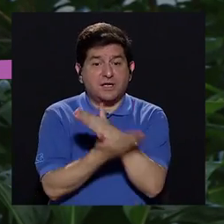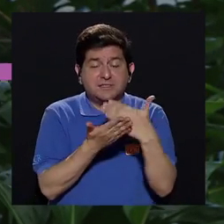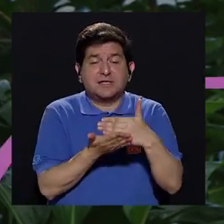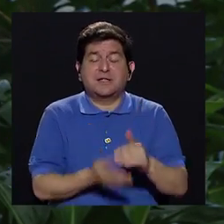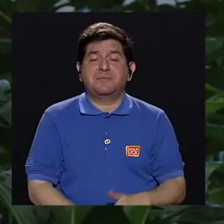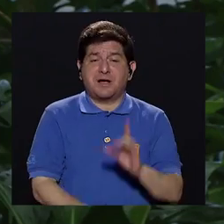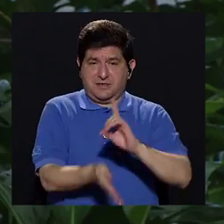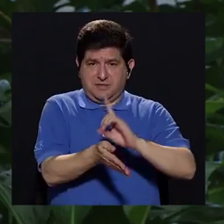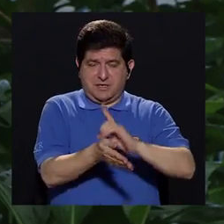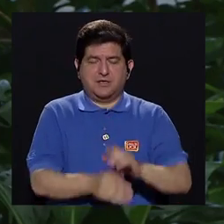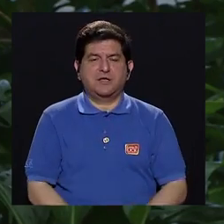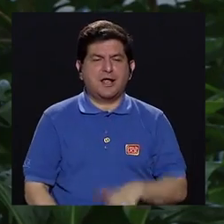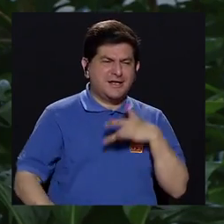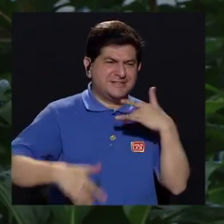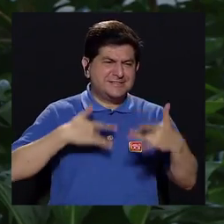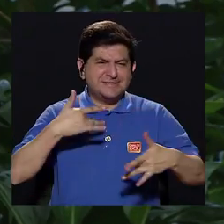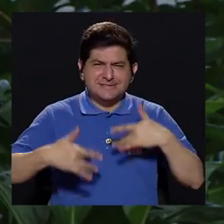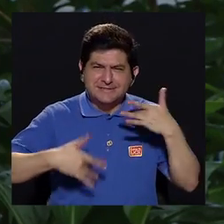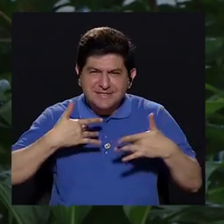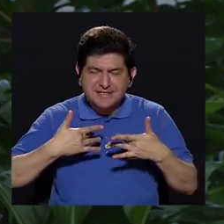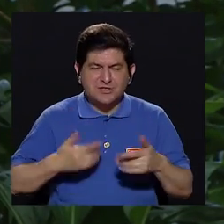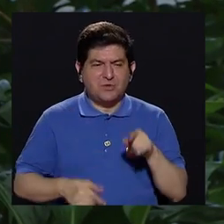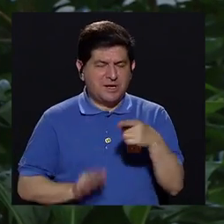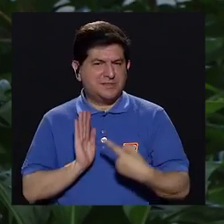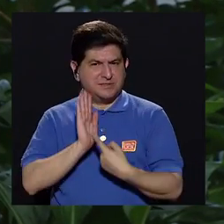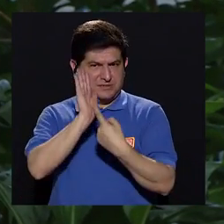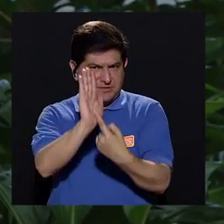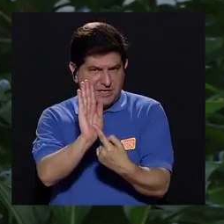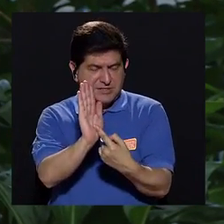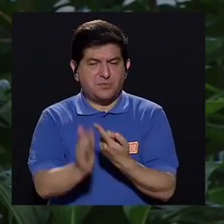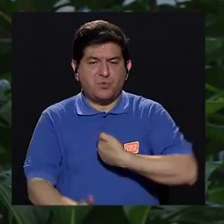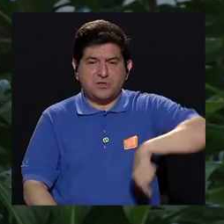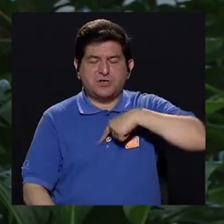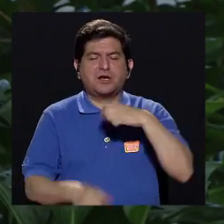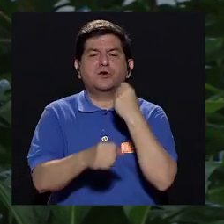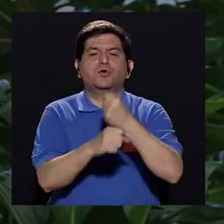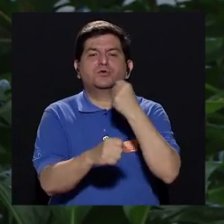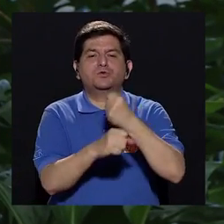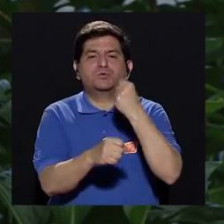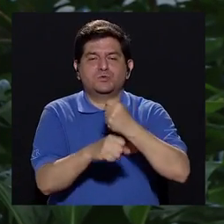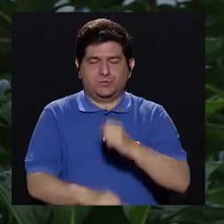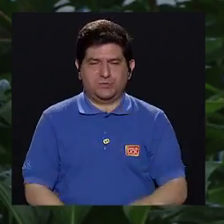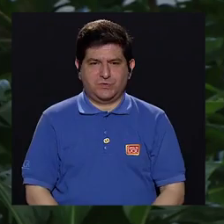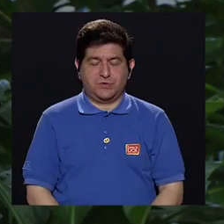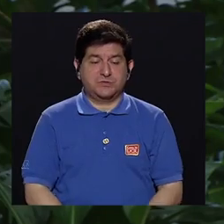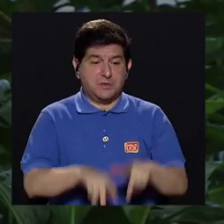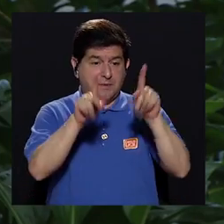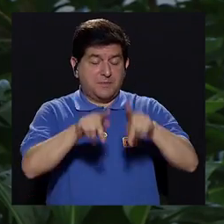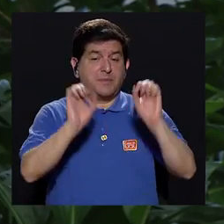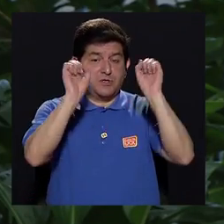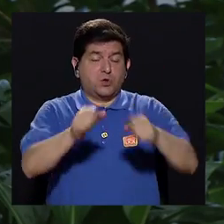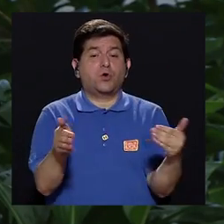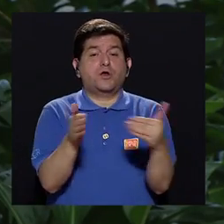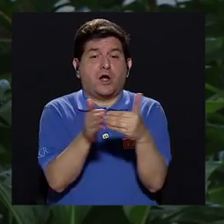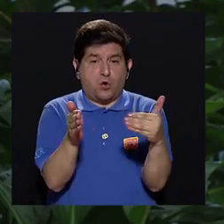digamos, médica. La sintomatología que nos da la afasia es lo que nosotros trabajamos. El hecho de que la persona pueda volver a